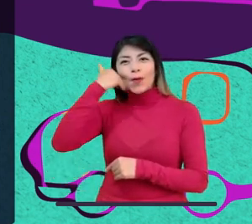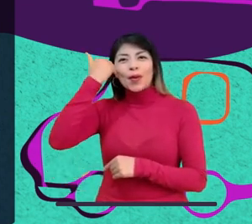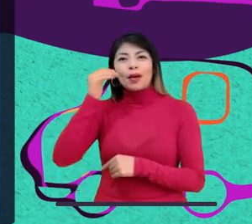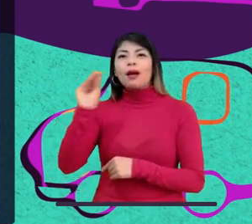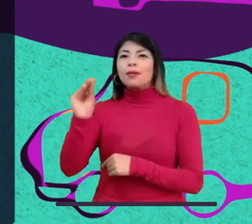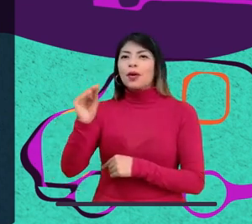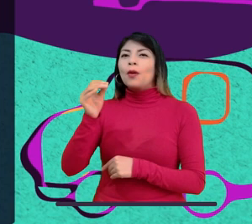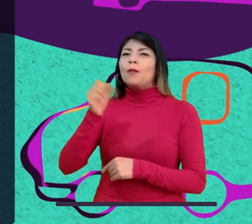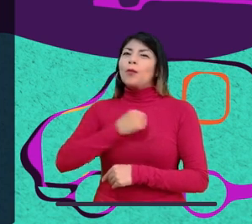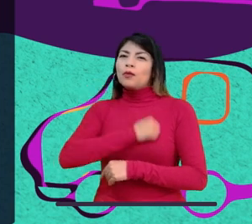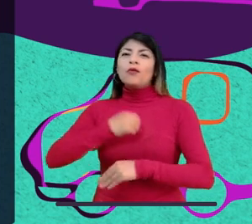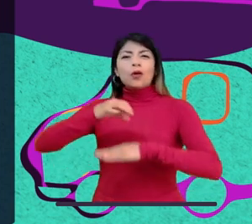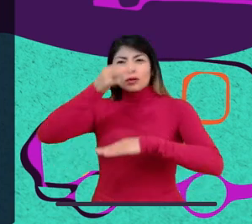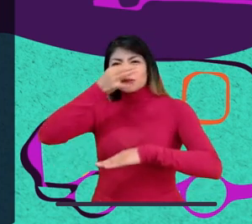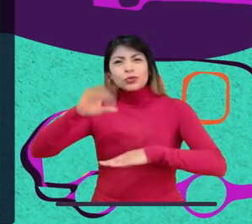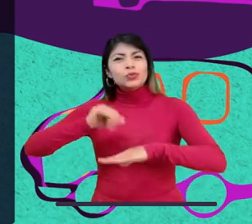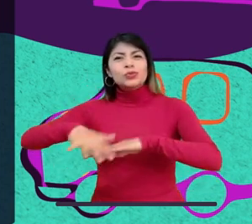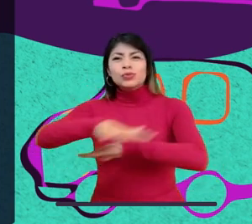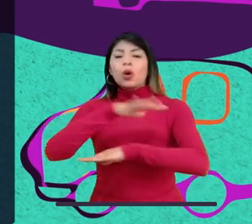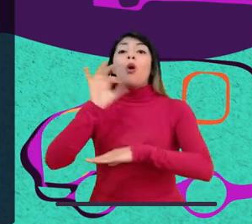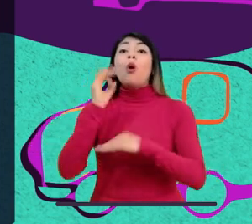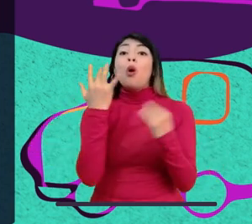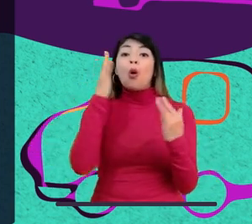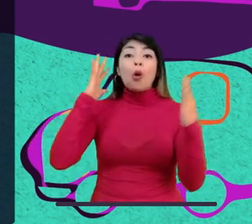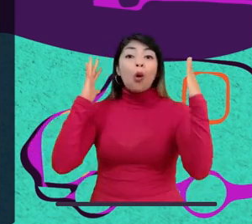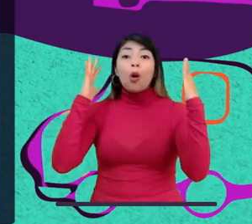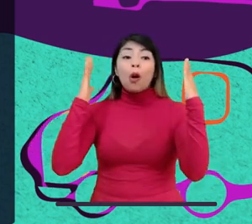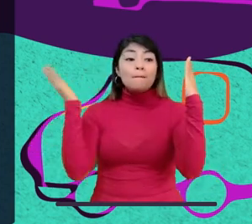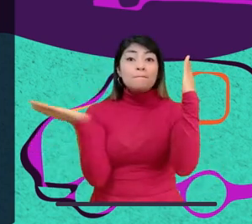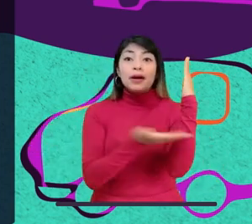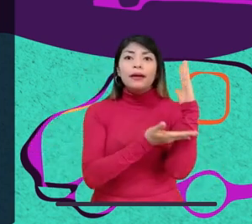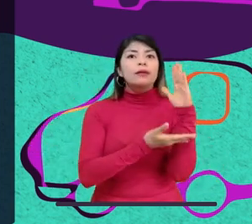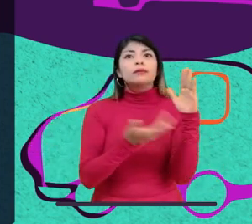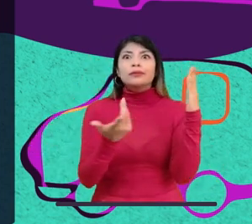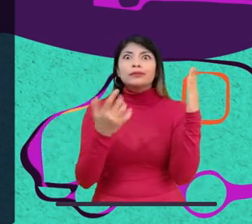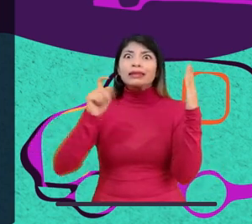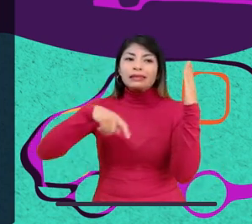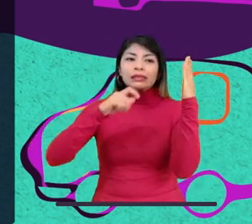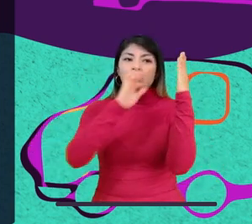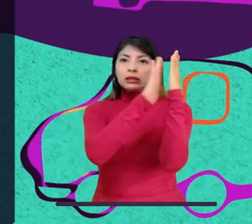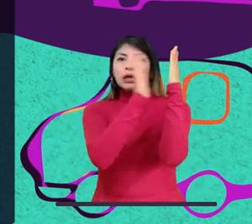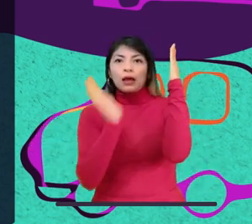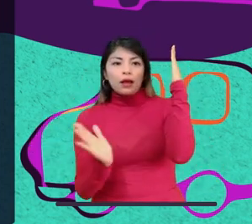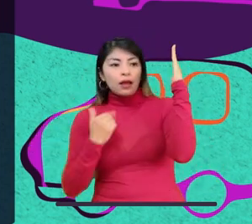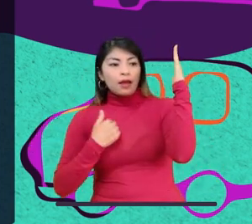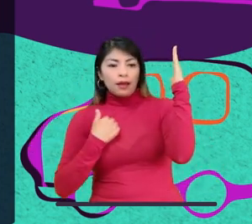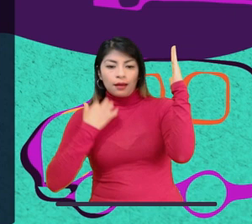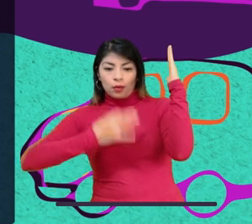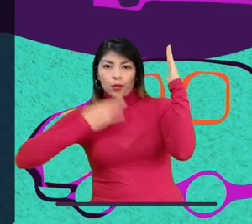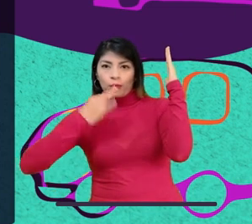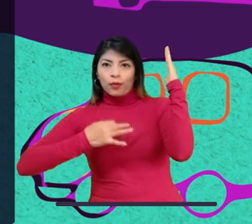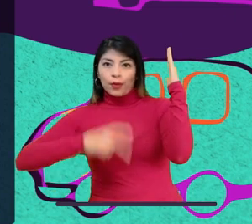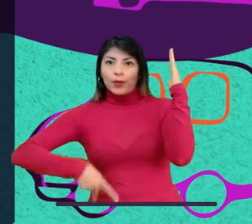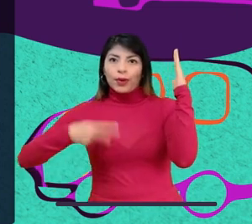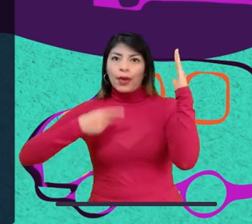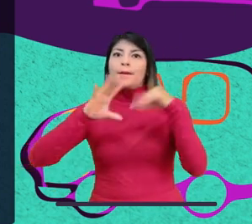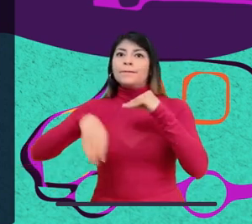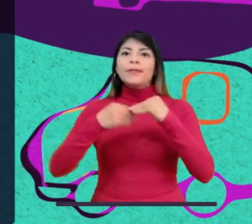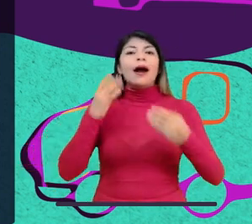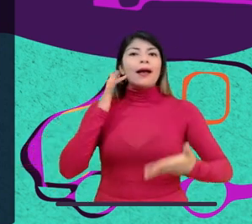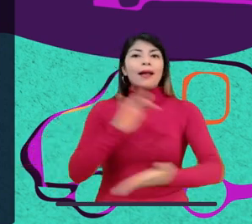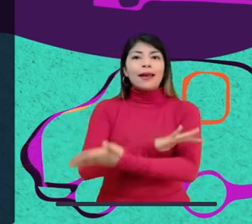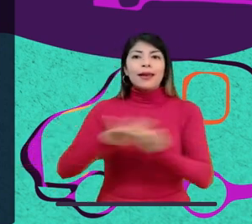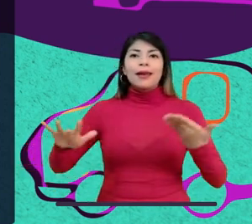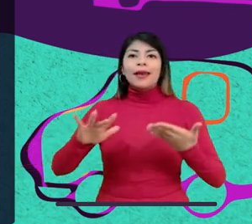no contaminen el mundo, que no corten los árboles porque después no van a haber sombra, para que tengamos un mundo limpio